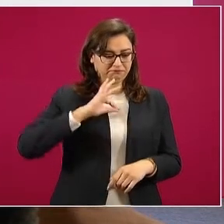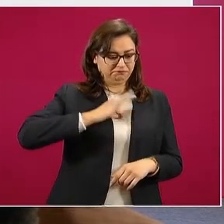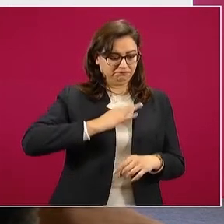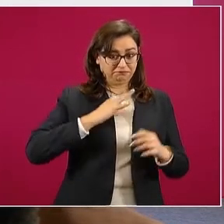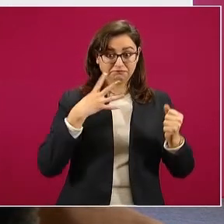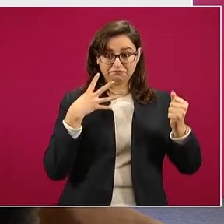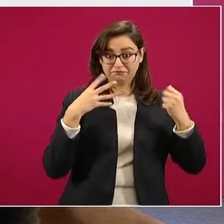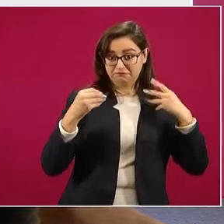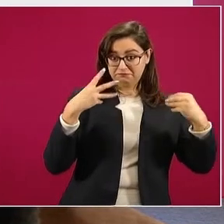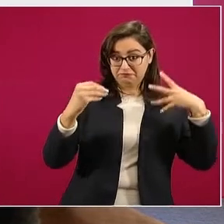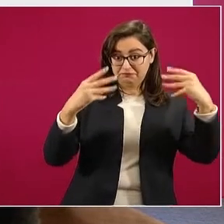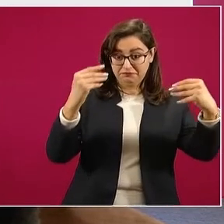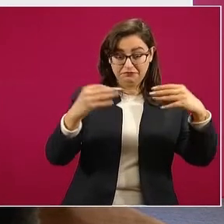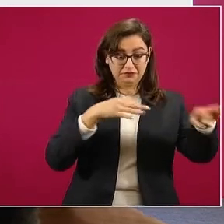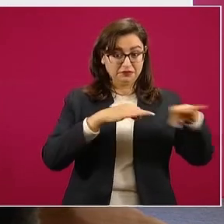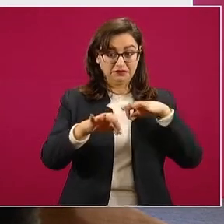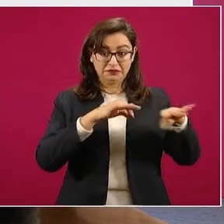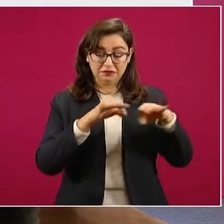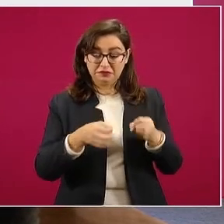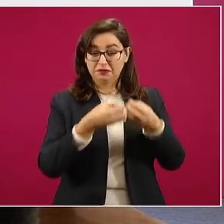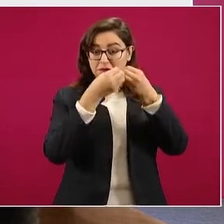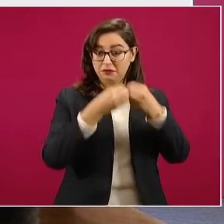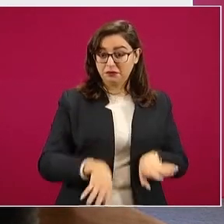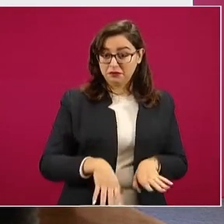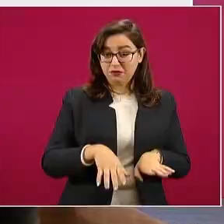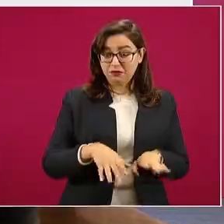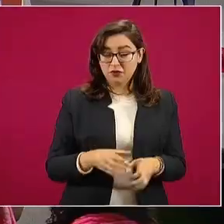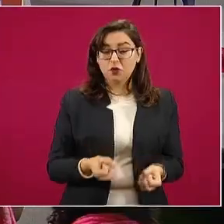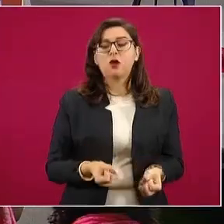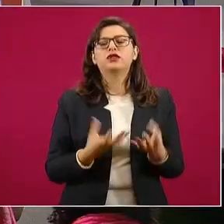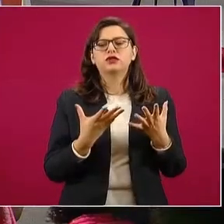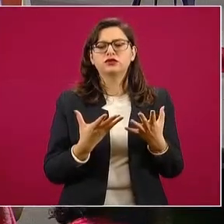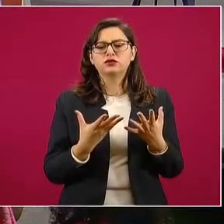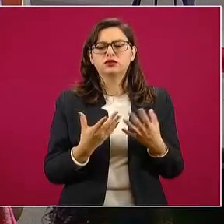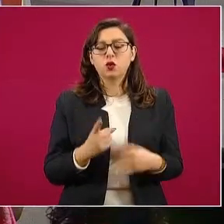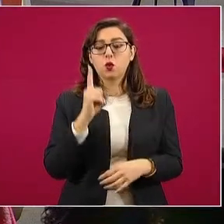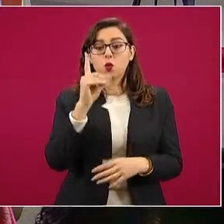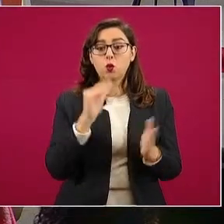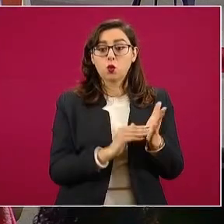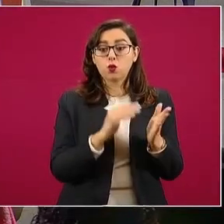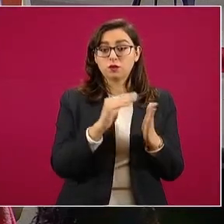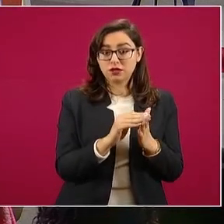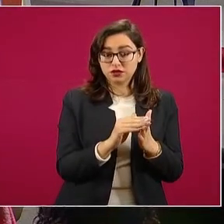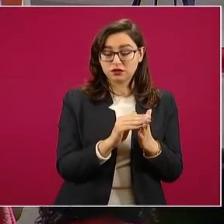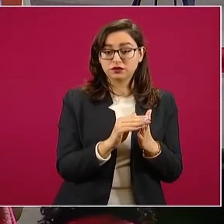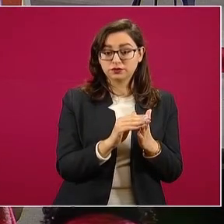de empleos formales, de estos,